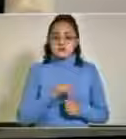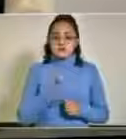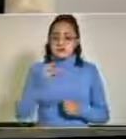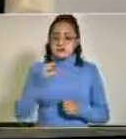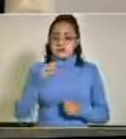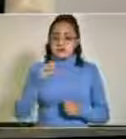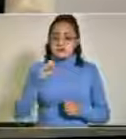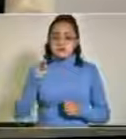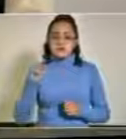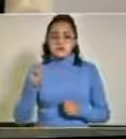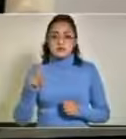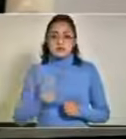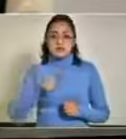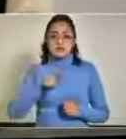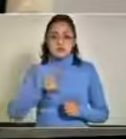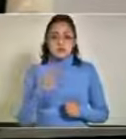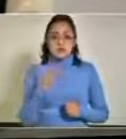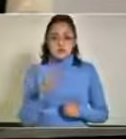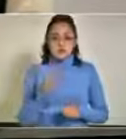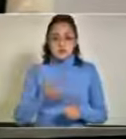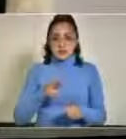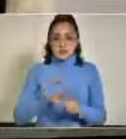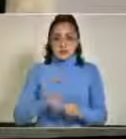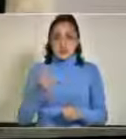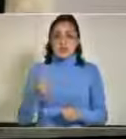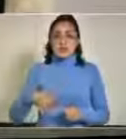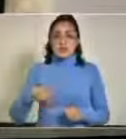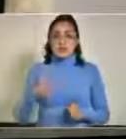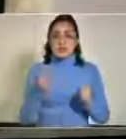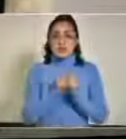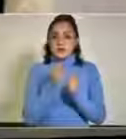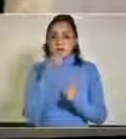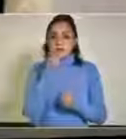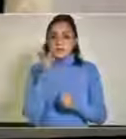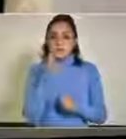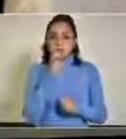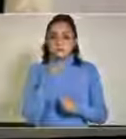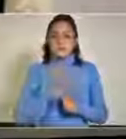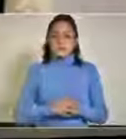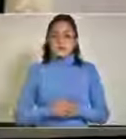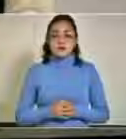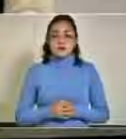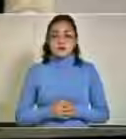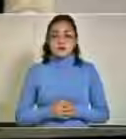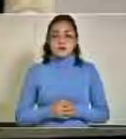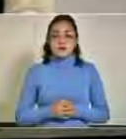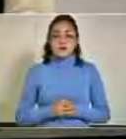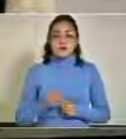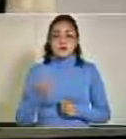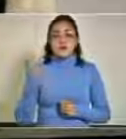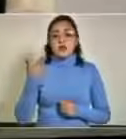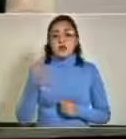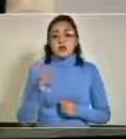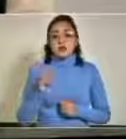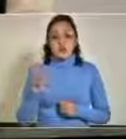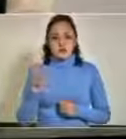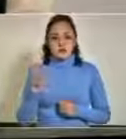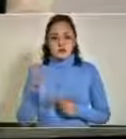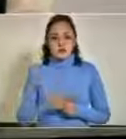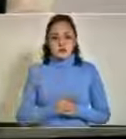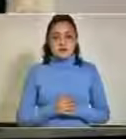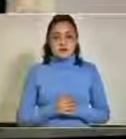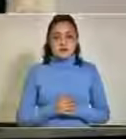El ISTEB 73 hospitalizados y 14 con ventilación. El HUP 14